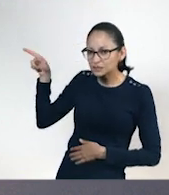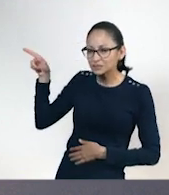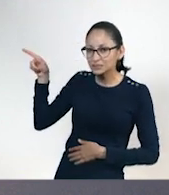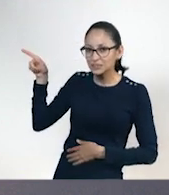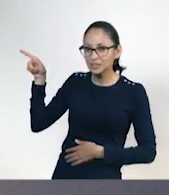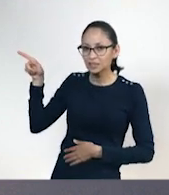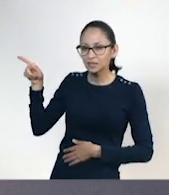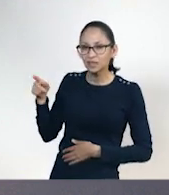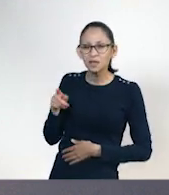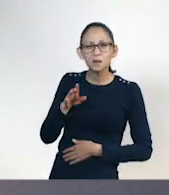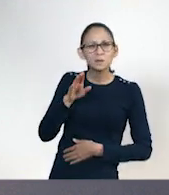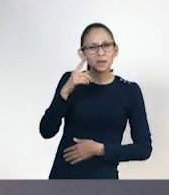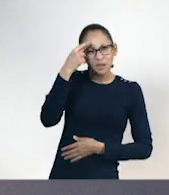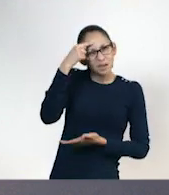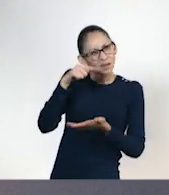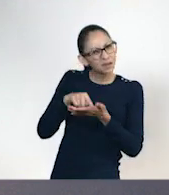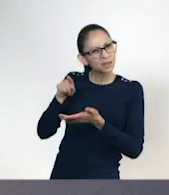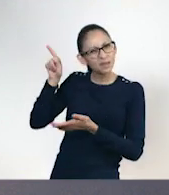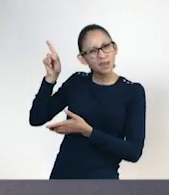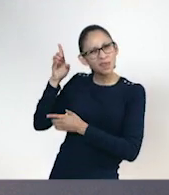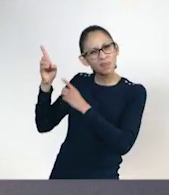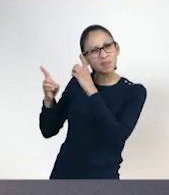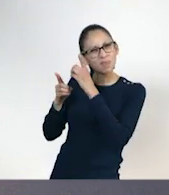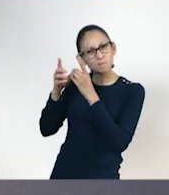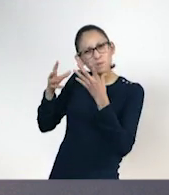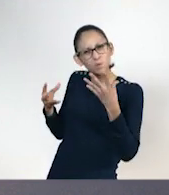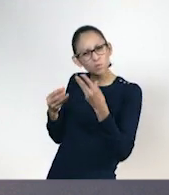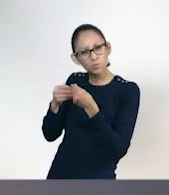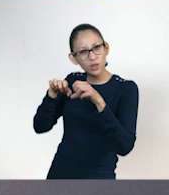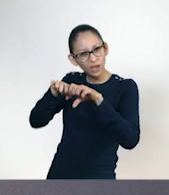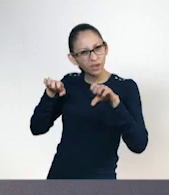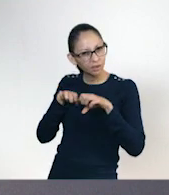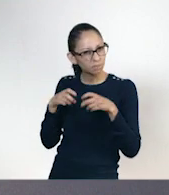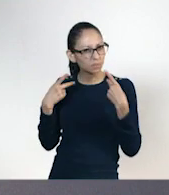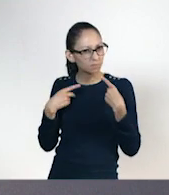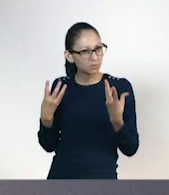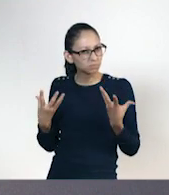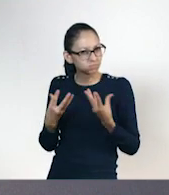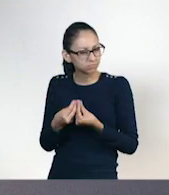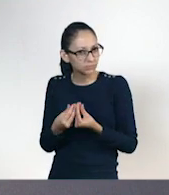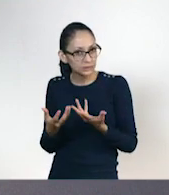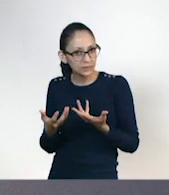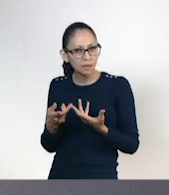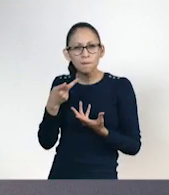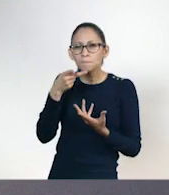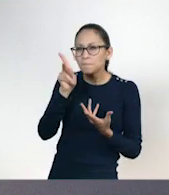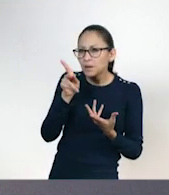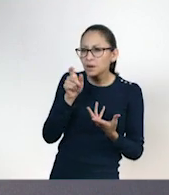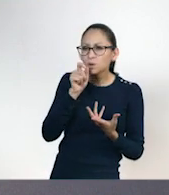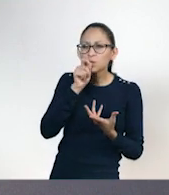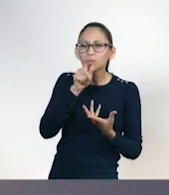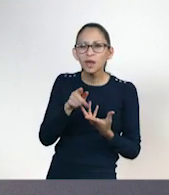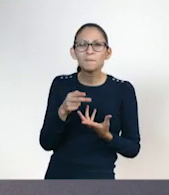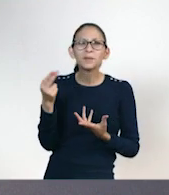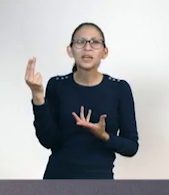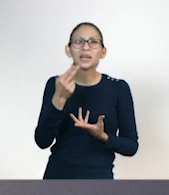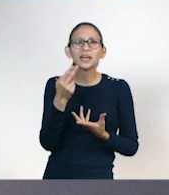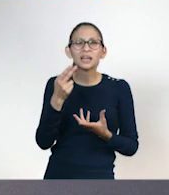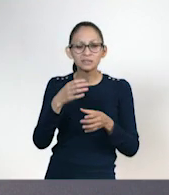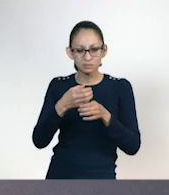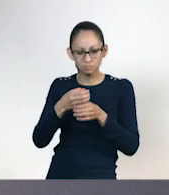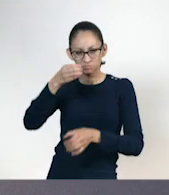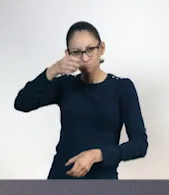Se trata de un deporte que es en conjunto, para empezar, ¿no? Pero que también se necesita un bate, ¿no?